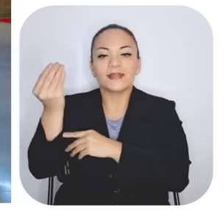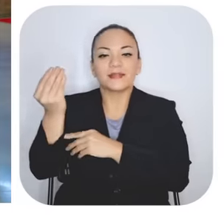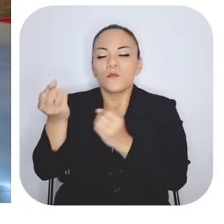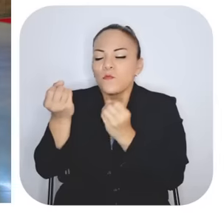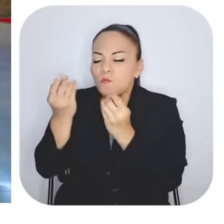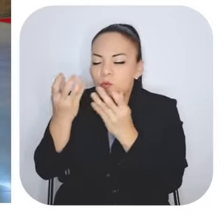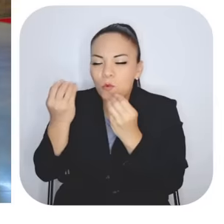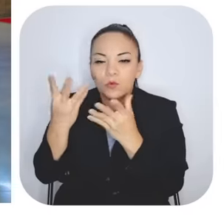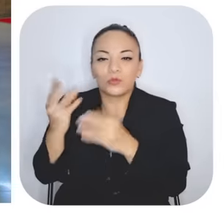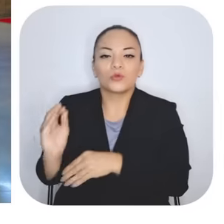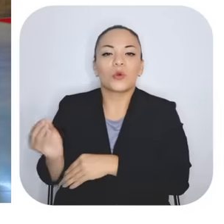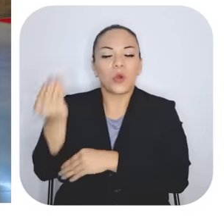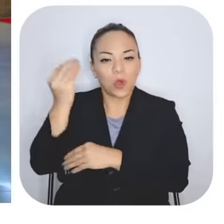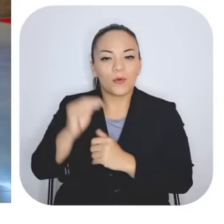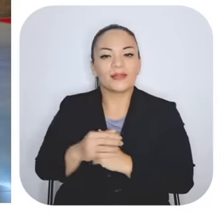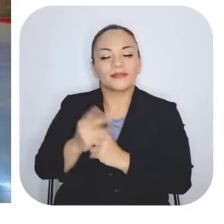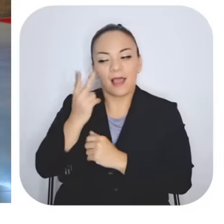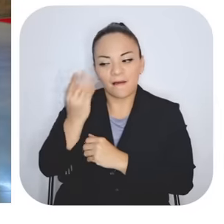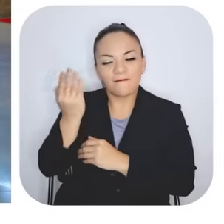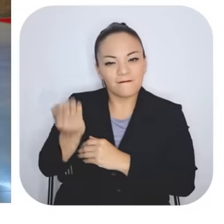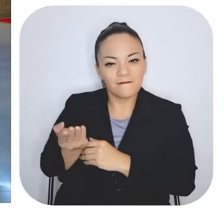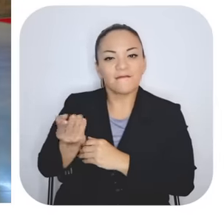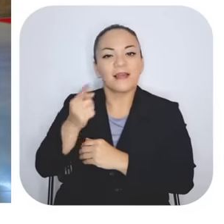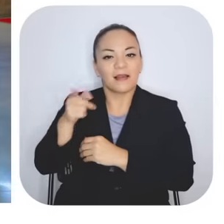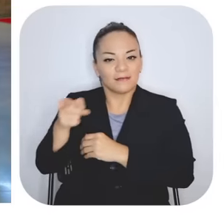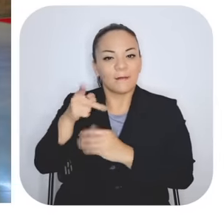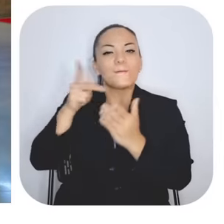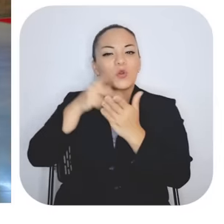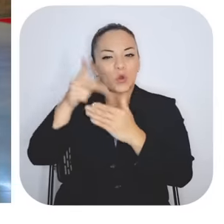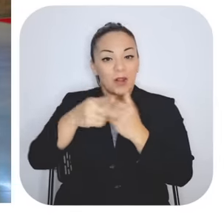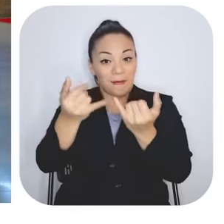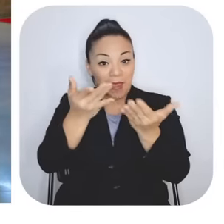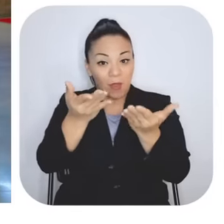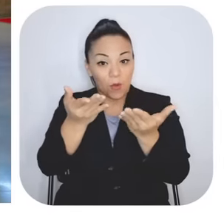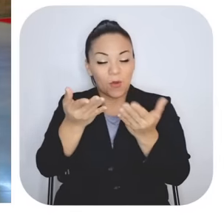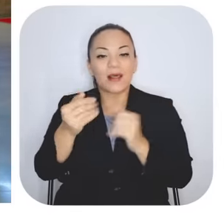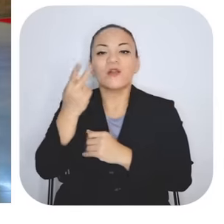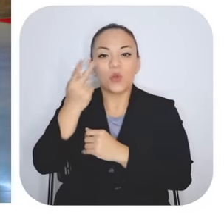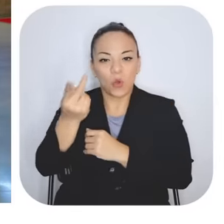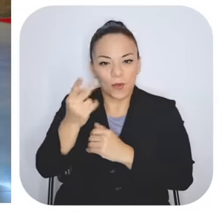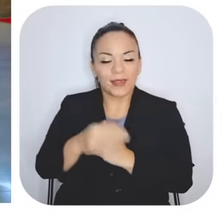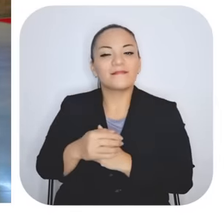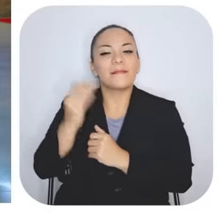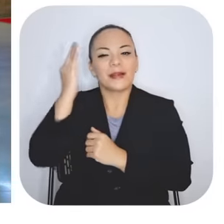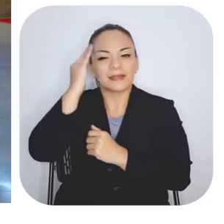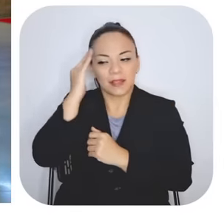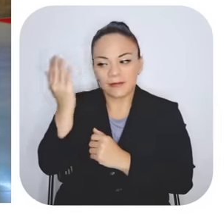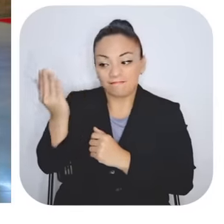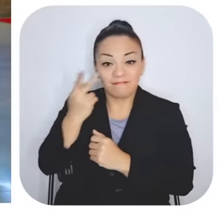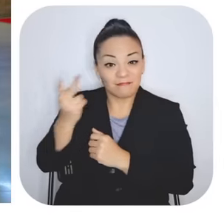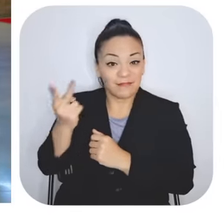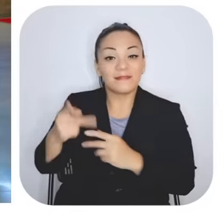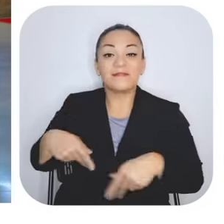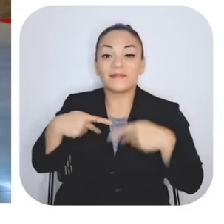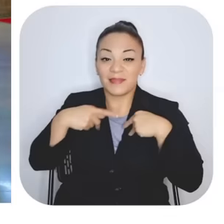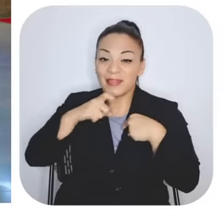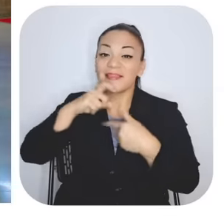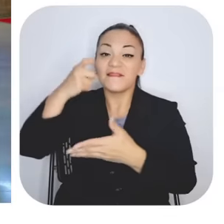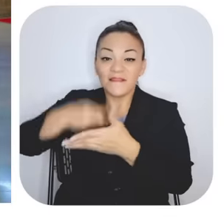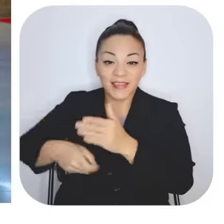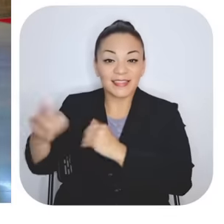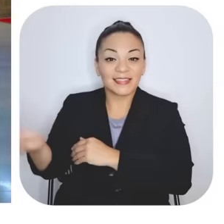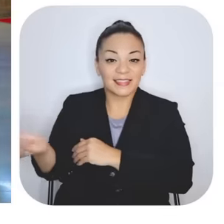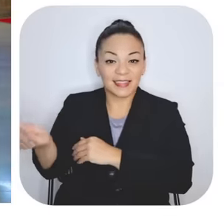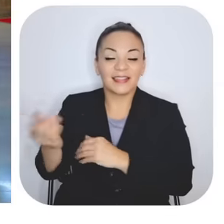cientos de miles de jóvenes vieran este programa para que sepan lo que es enfrentar una vida dura.